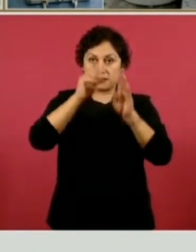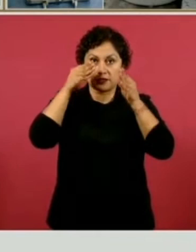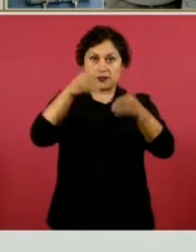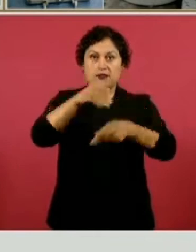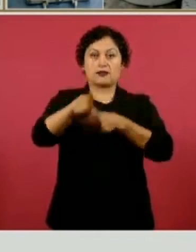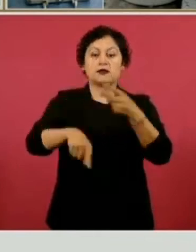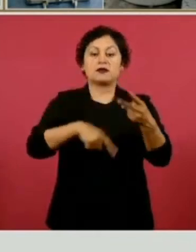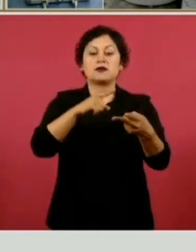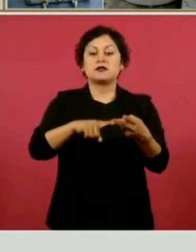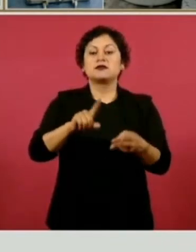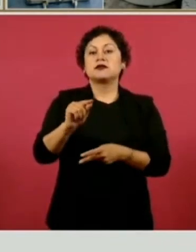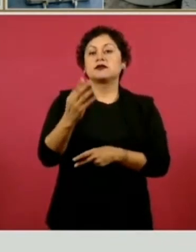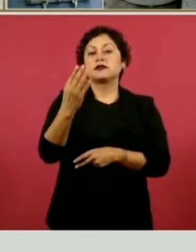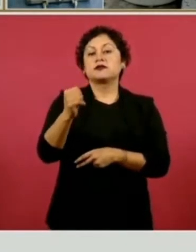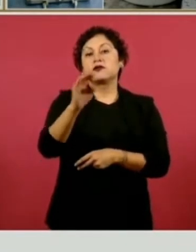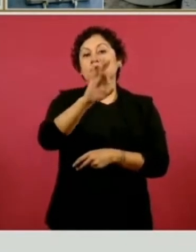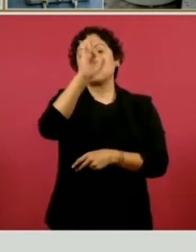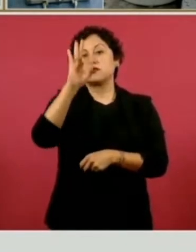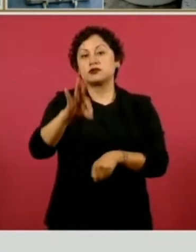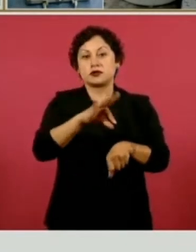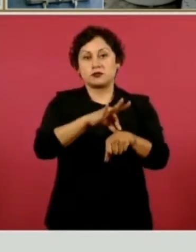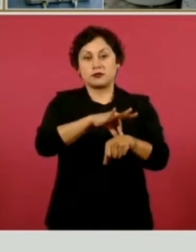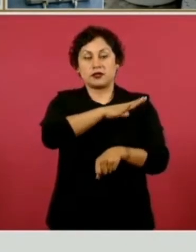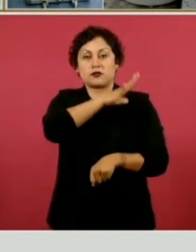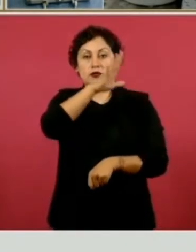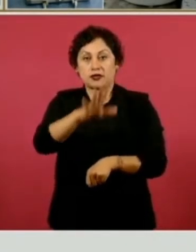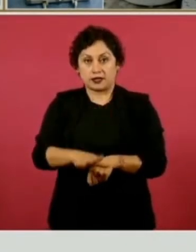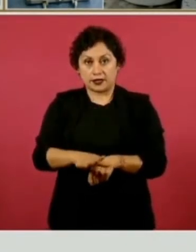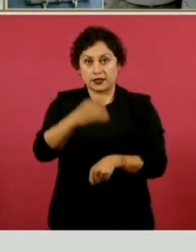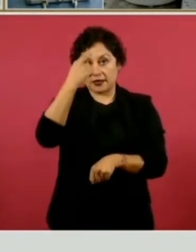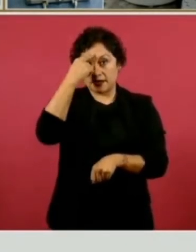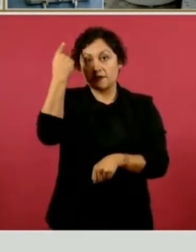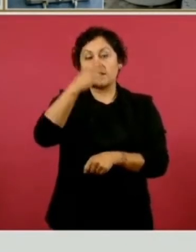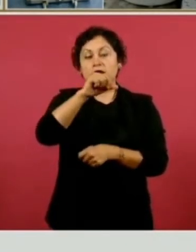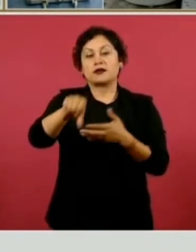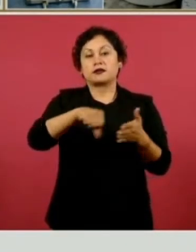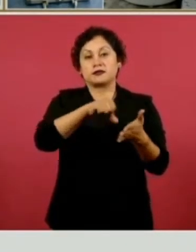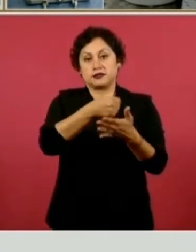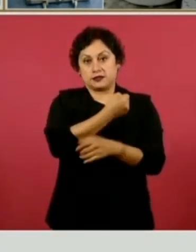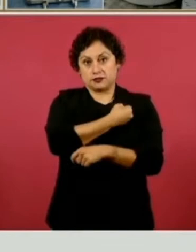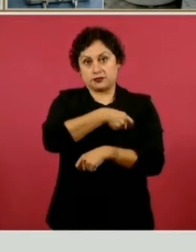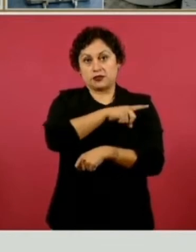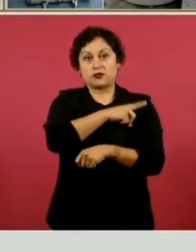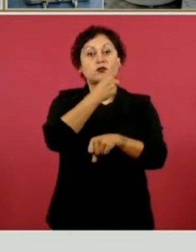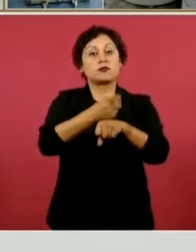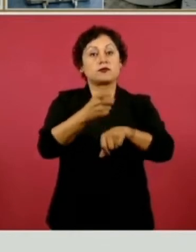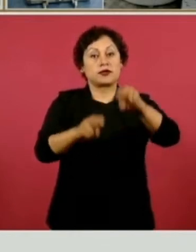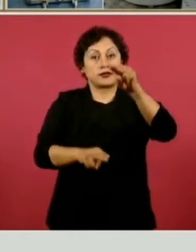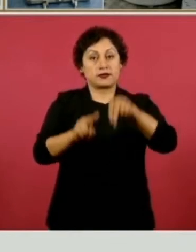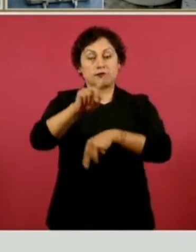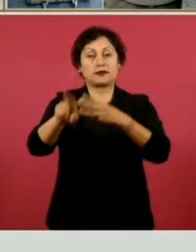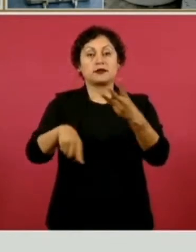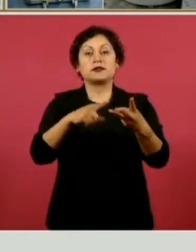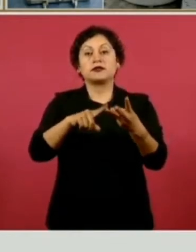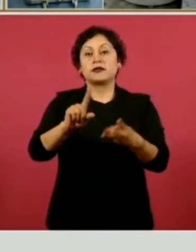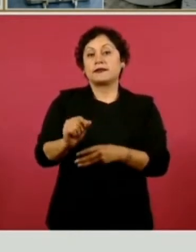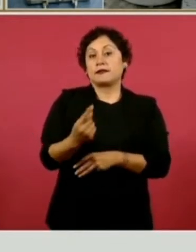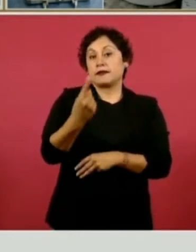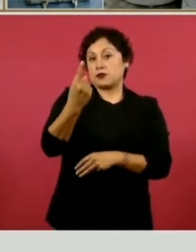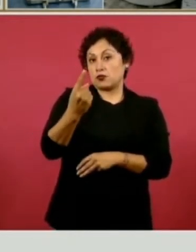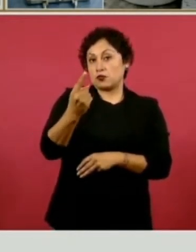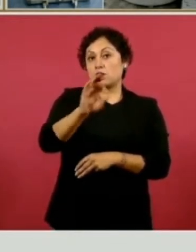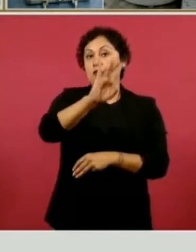ciento de la contratación de médicos generales para los centros de salud, para el primer nivel de atención, y 71 por ciento en la